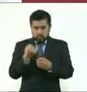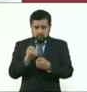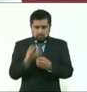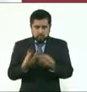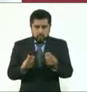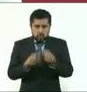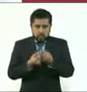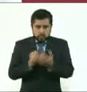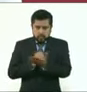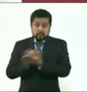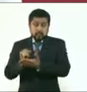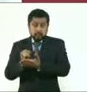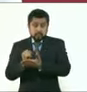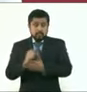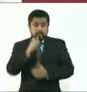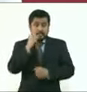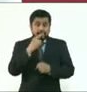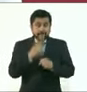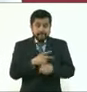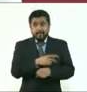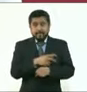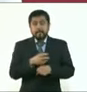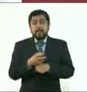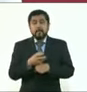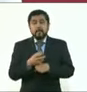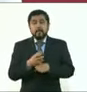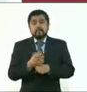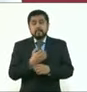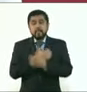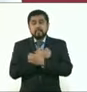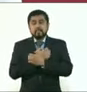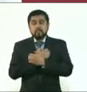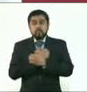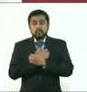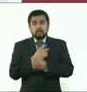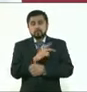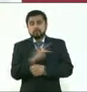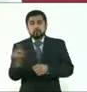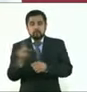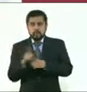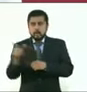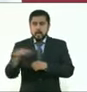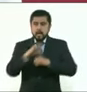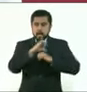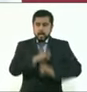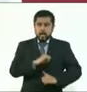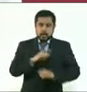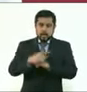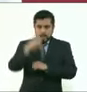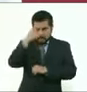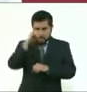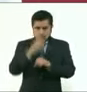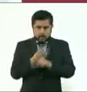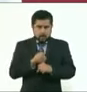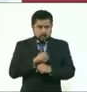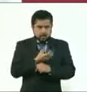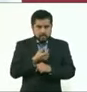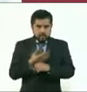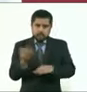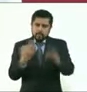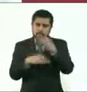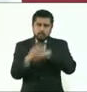República. Entonces, aquí la Secretaría de Educación Pública, que es quien tiene a su cargo la educación pública básica en la ciudad,